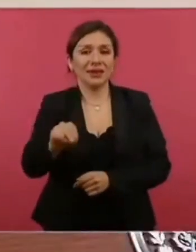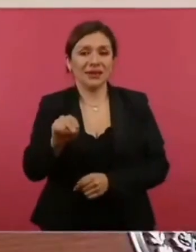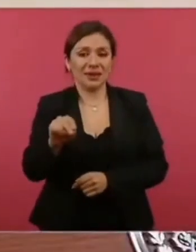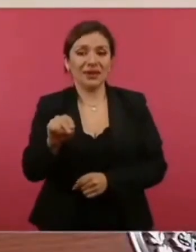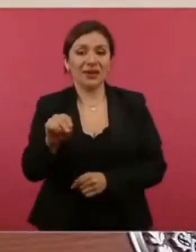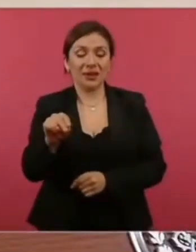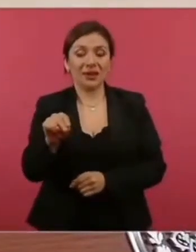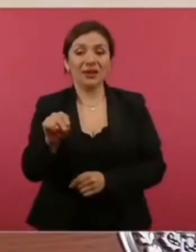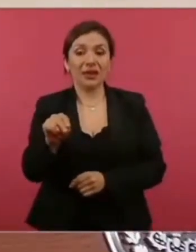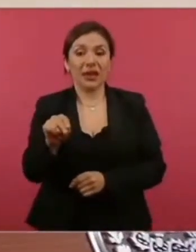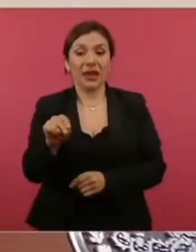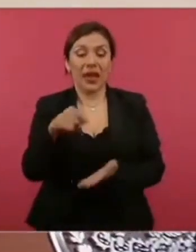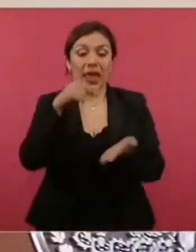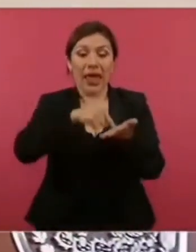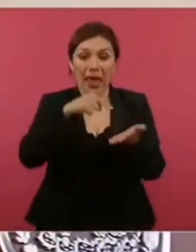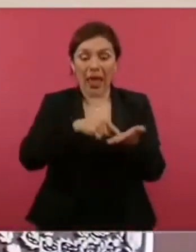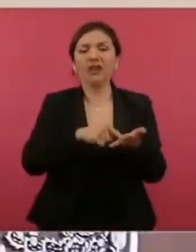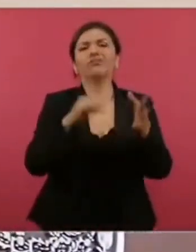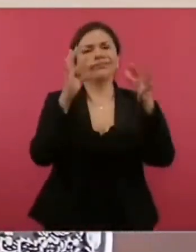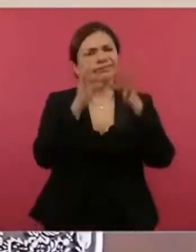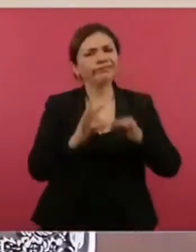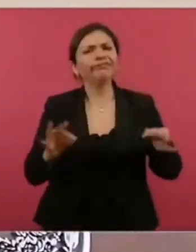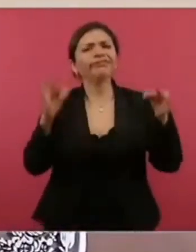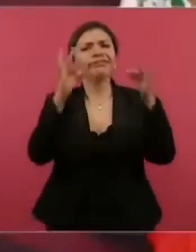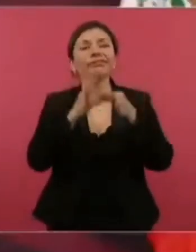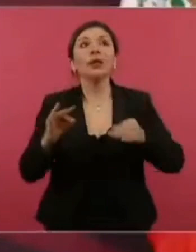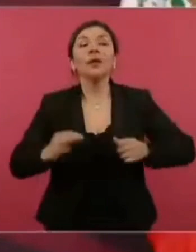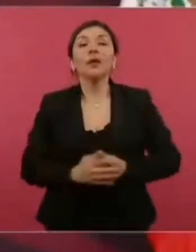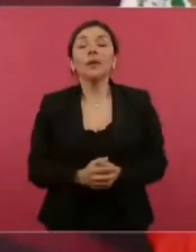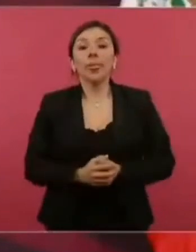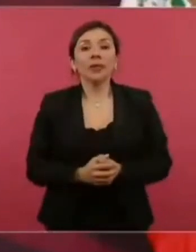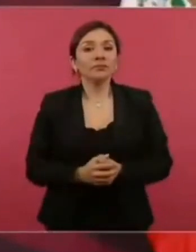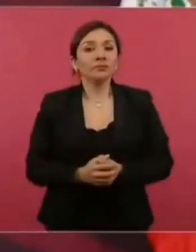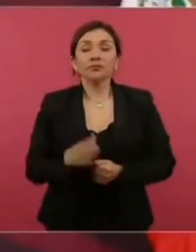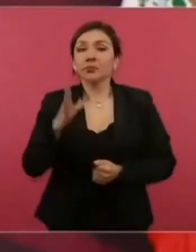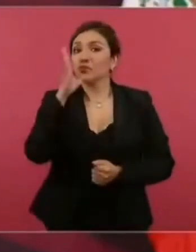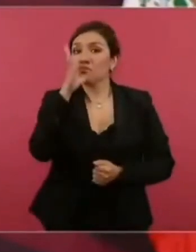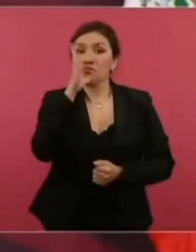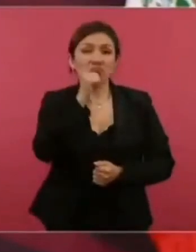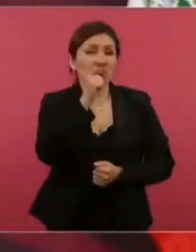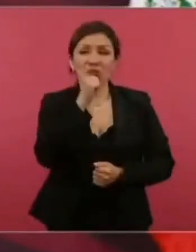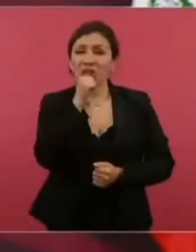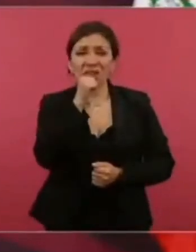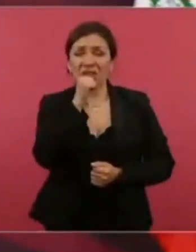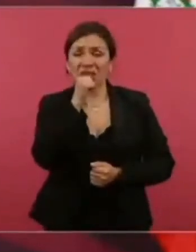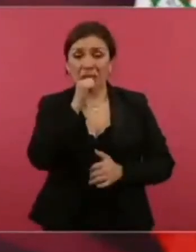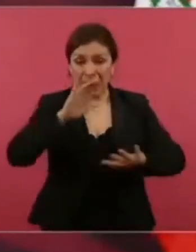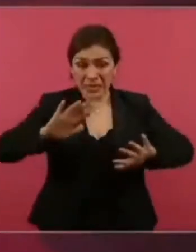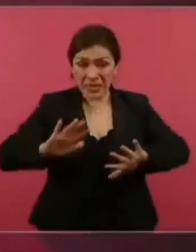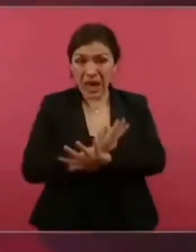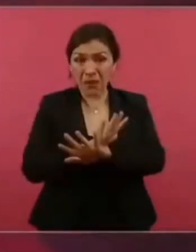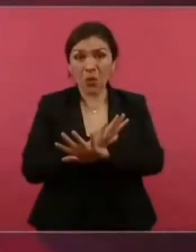y ahí se sostiene de que no es posible un cambio pacífico,